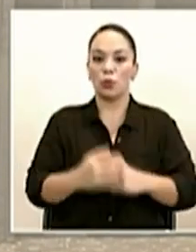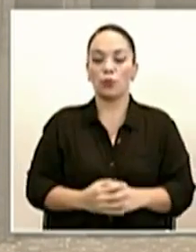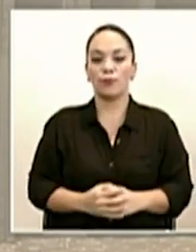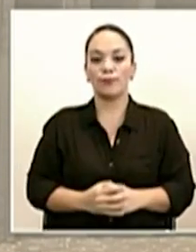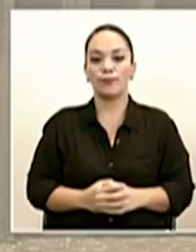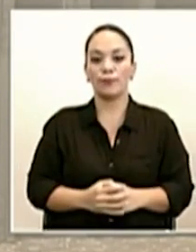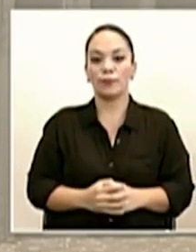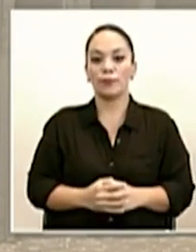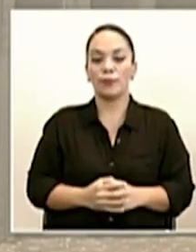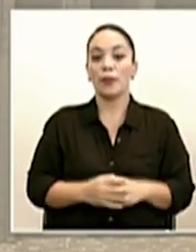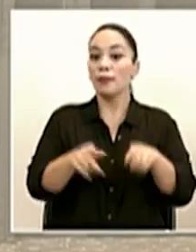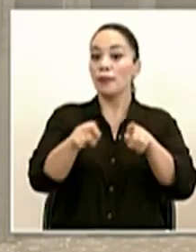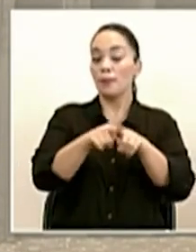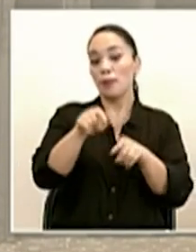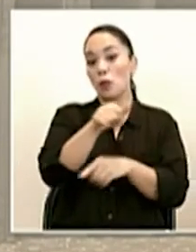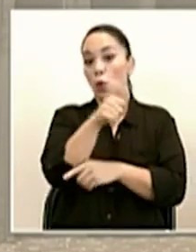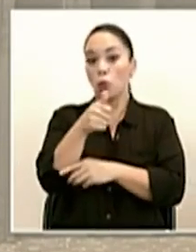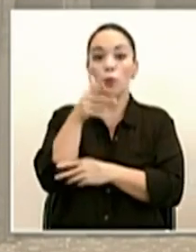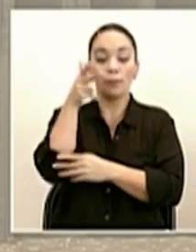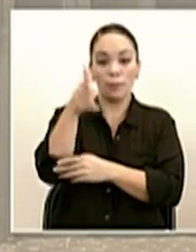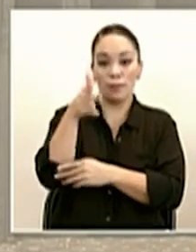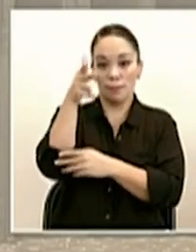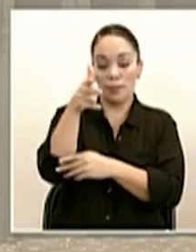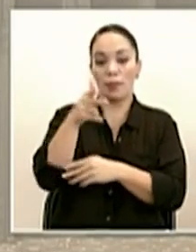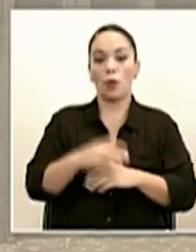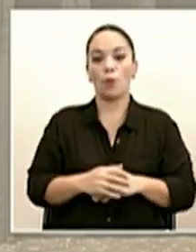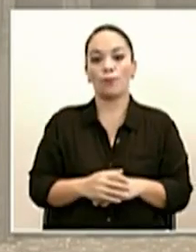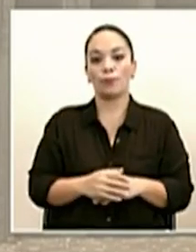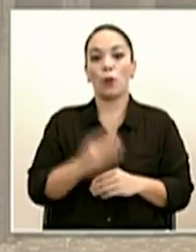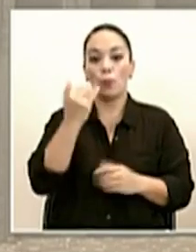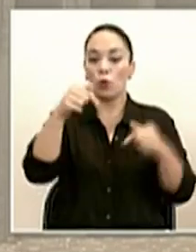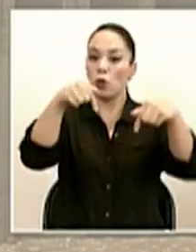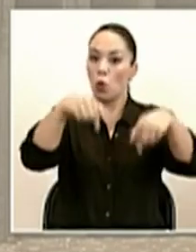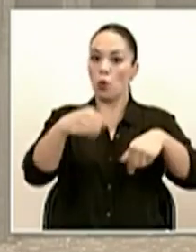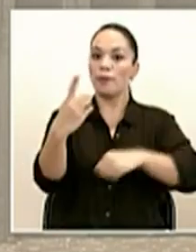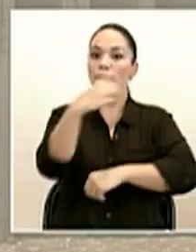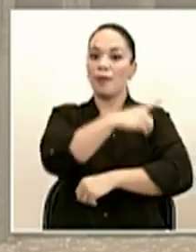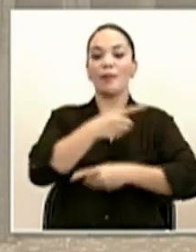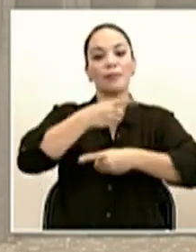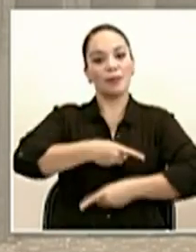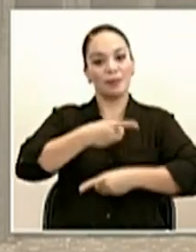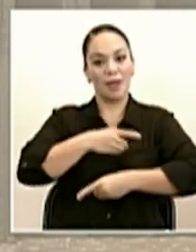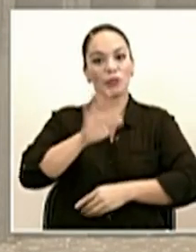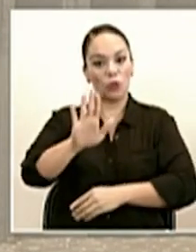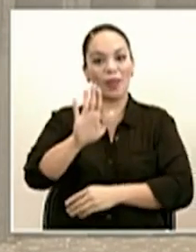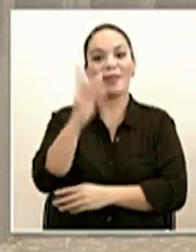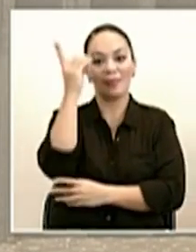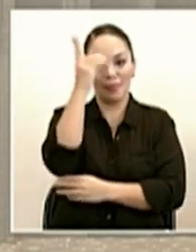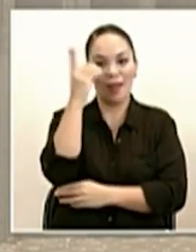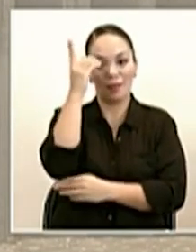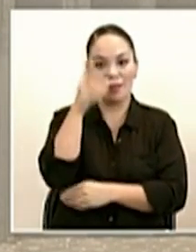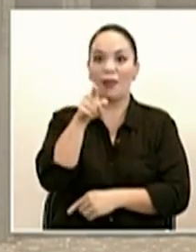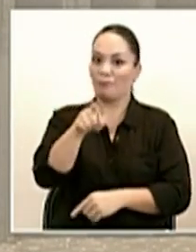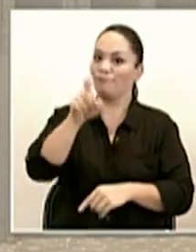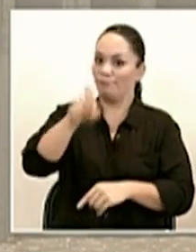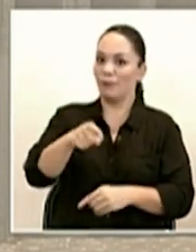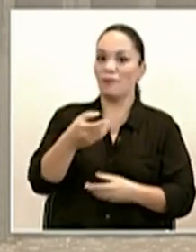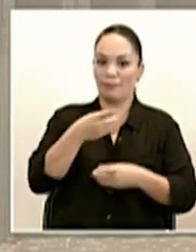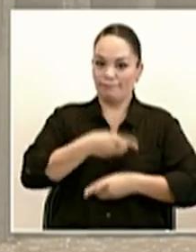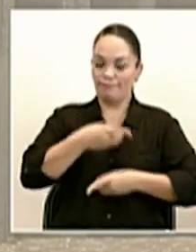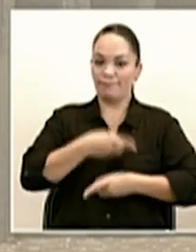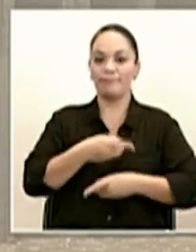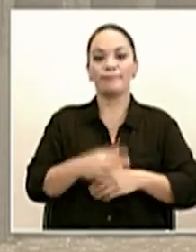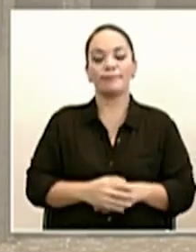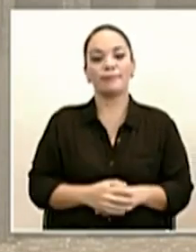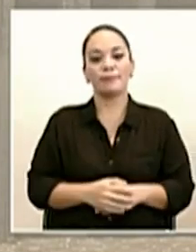un video en esta modalidad, dado que hoy es el día de descanso de don Daniel, el merecido descanso, así que damos